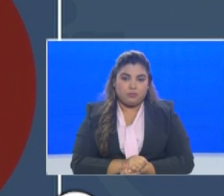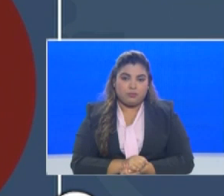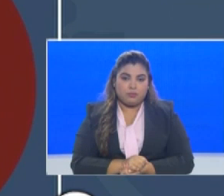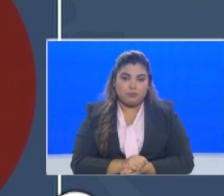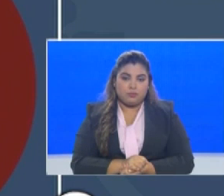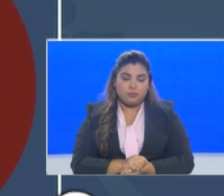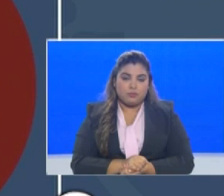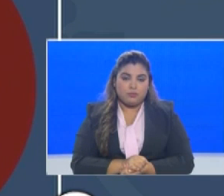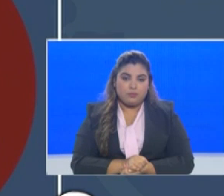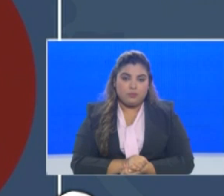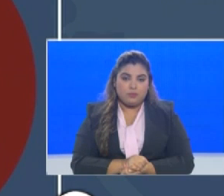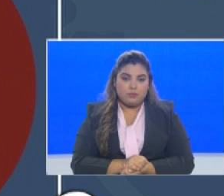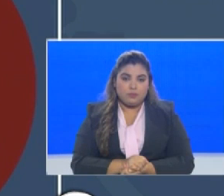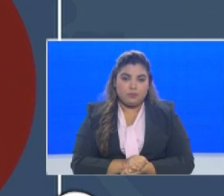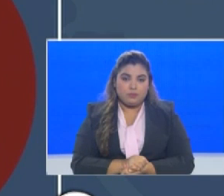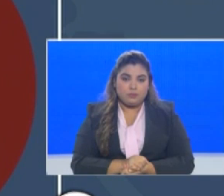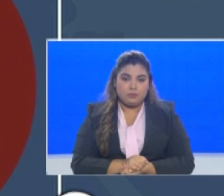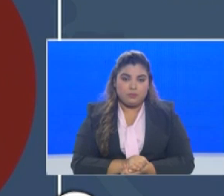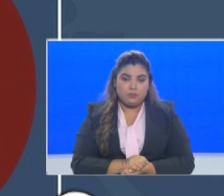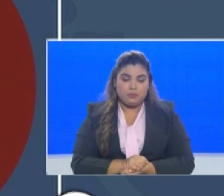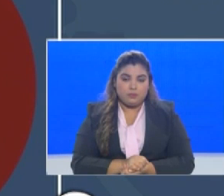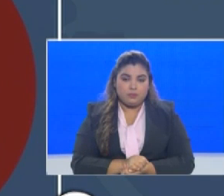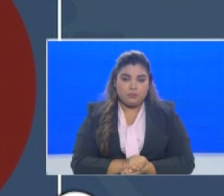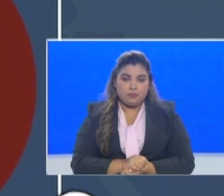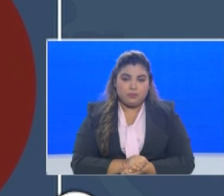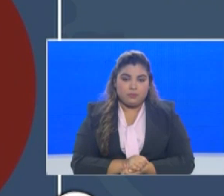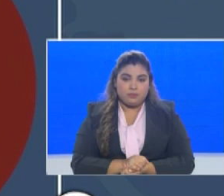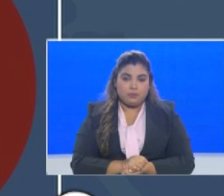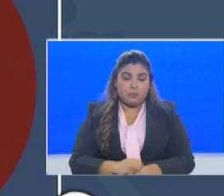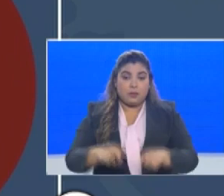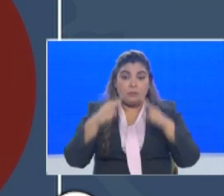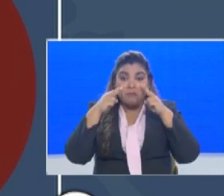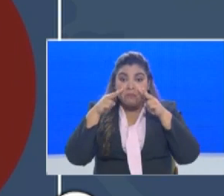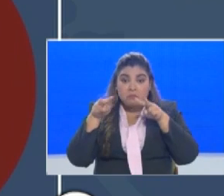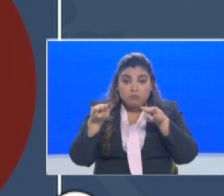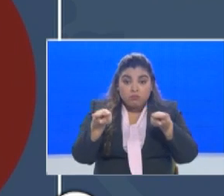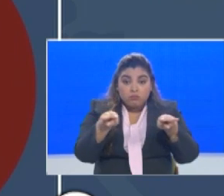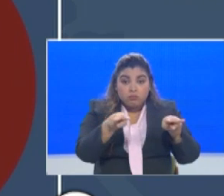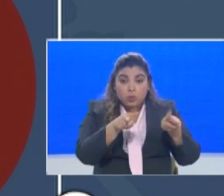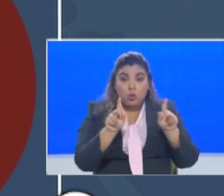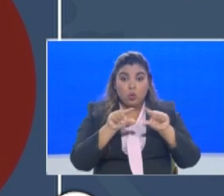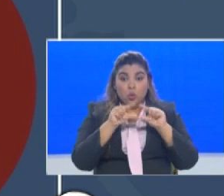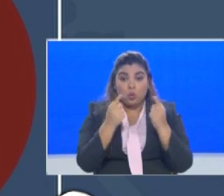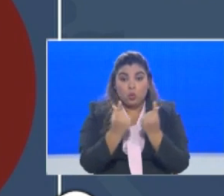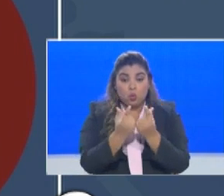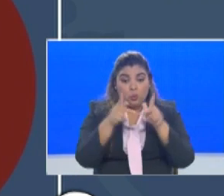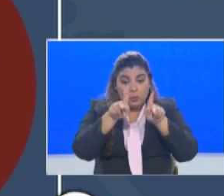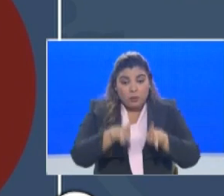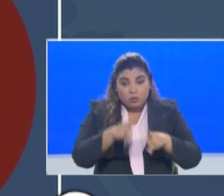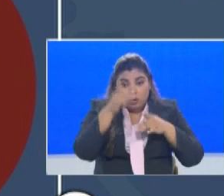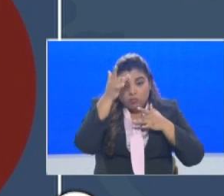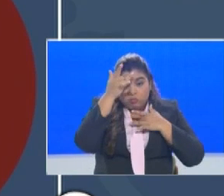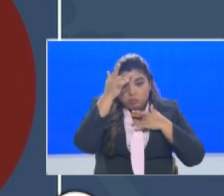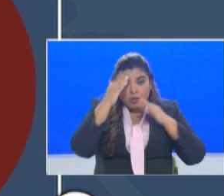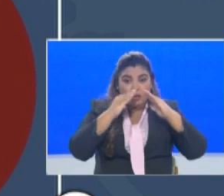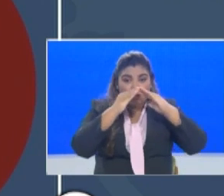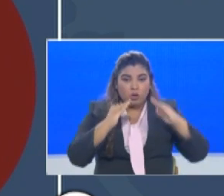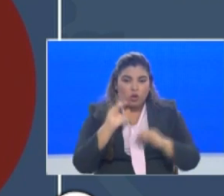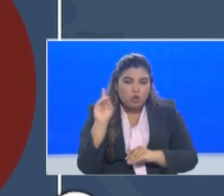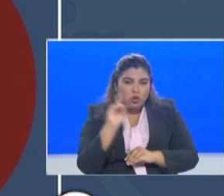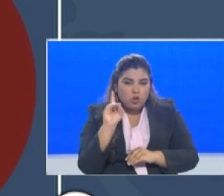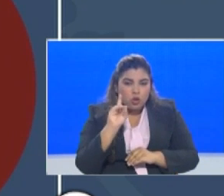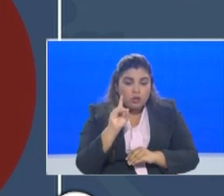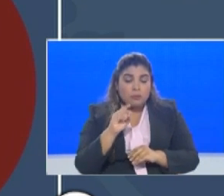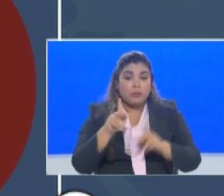Viendo los casos de acuerdo a su distribución geográfica, las regiones con el